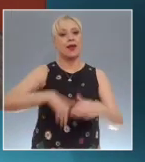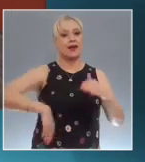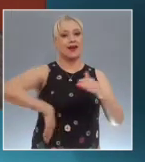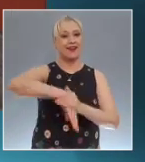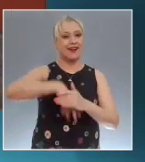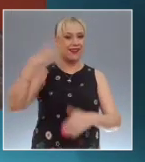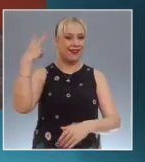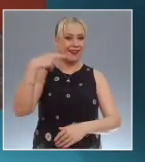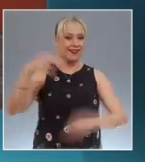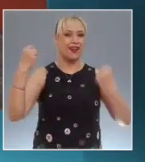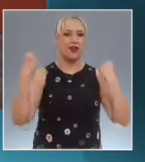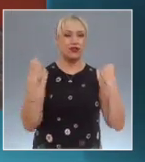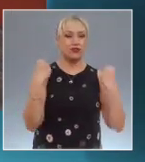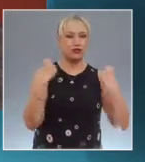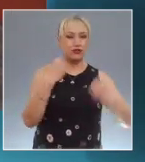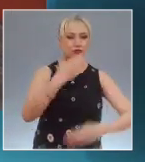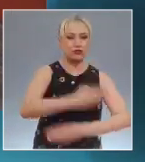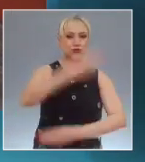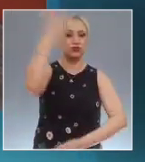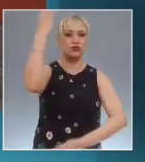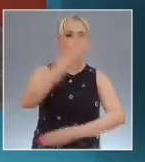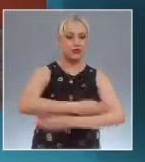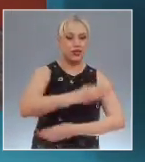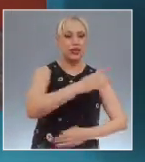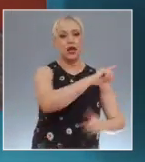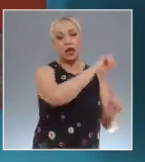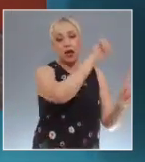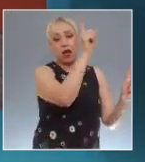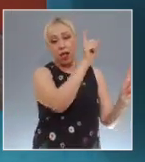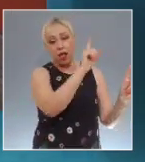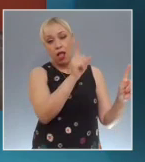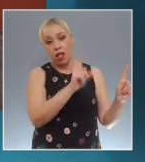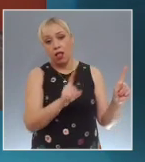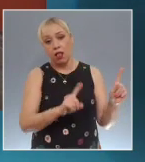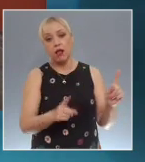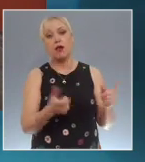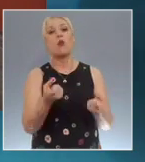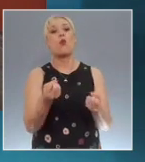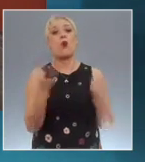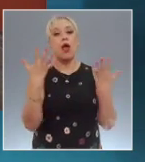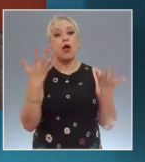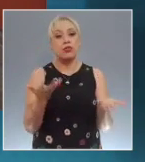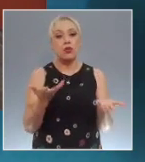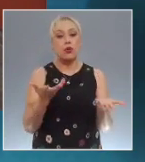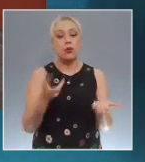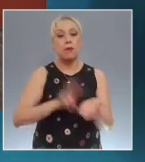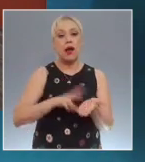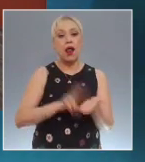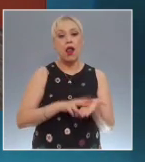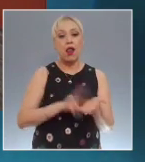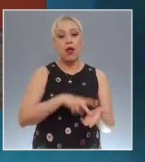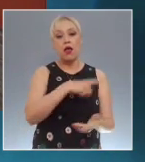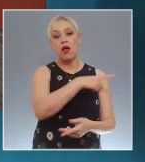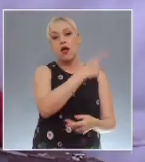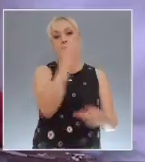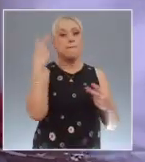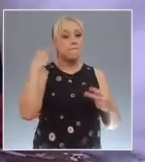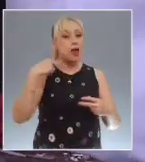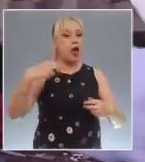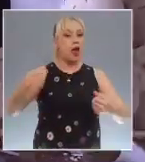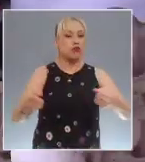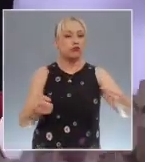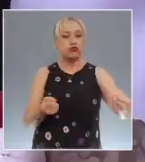final del producto. Todo esto es un tema que le preocupa y le ocupa al canal de abasto tradicional.